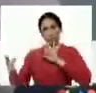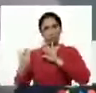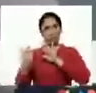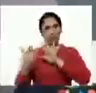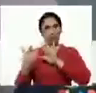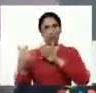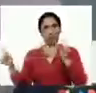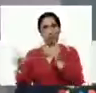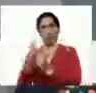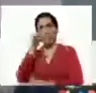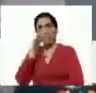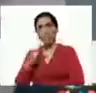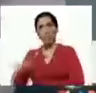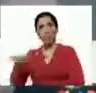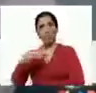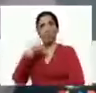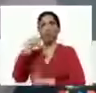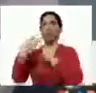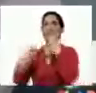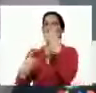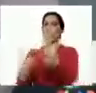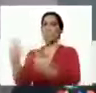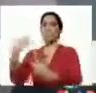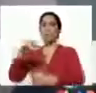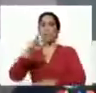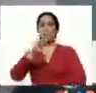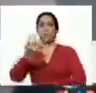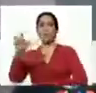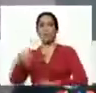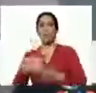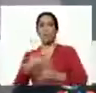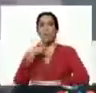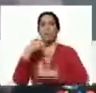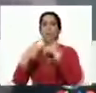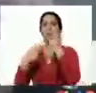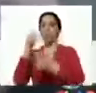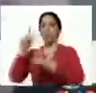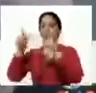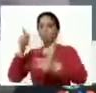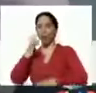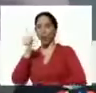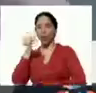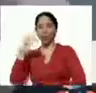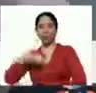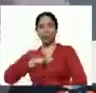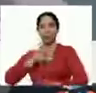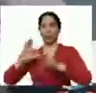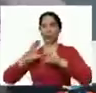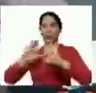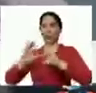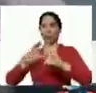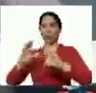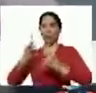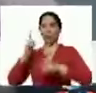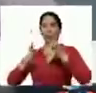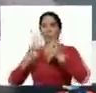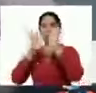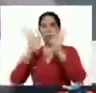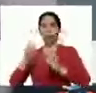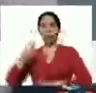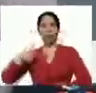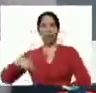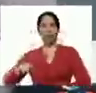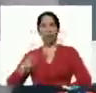con el pueblo con los voceros con los más de 33 mil voceros nos comunicamos para de alguna manera bueno tener información